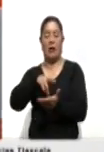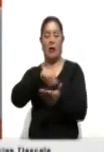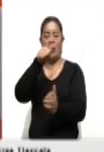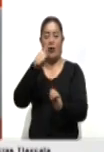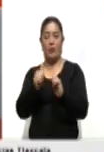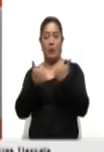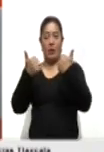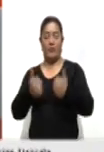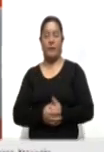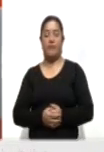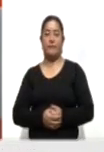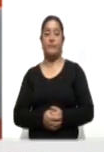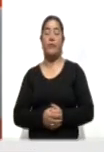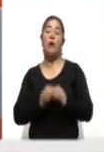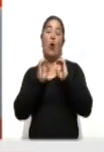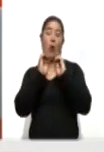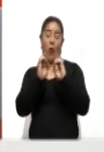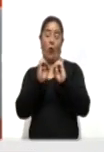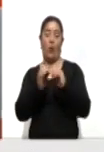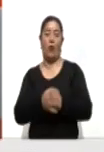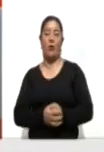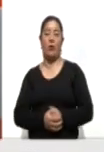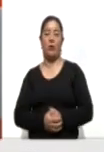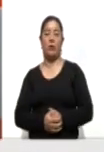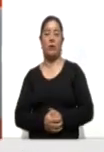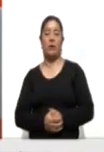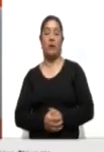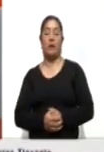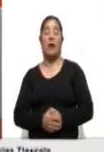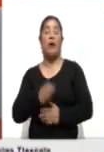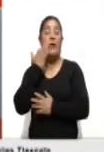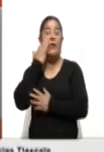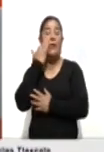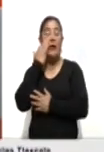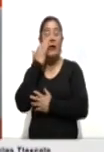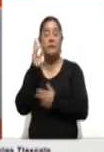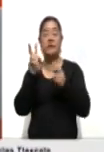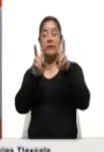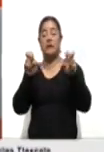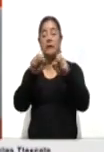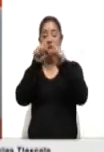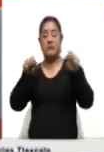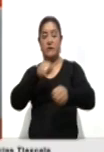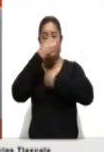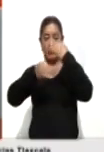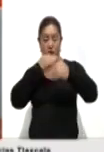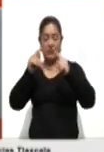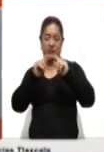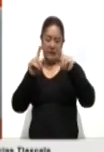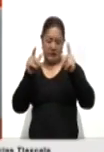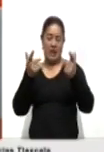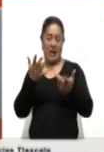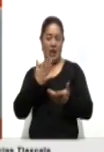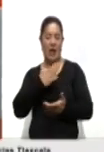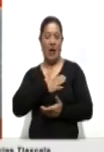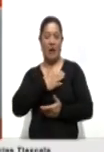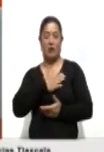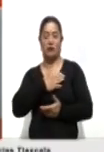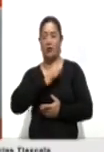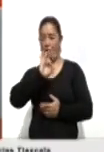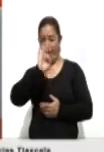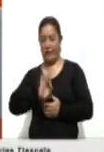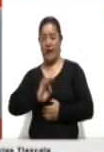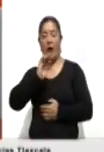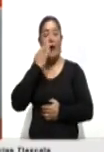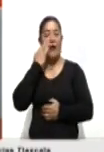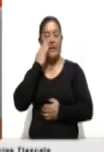Radio Calpulalpan, o bien está a través de la página de Sistema de Noticias, Tlaxcala, que es nuestra página oficial de